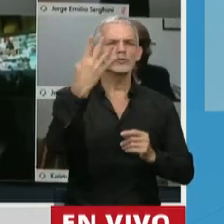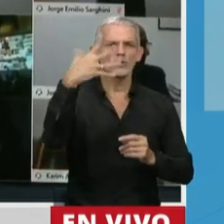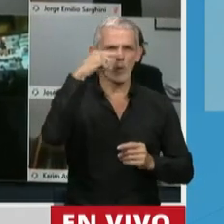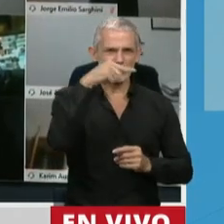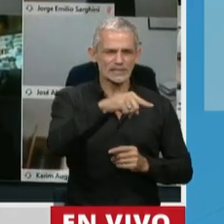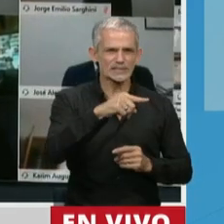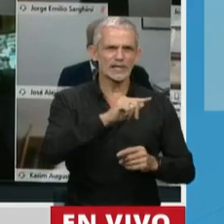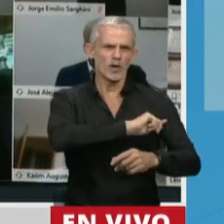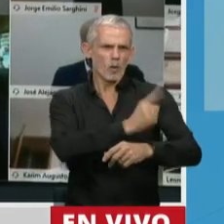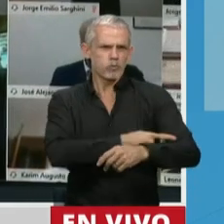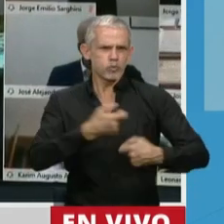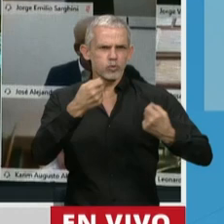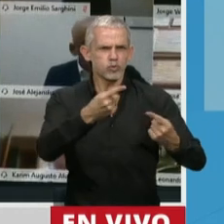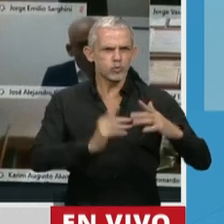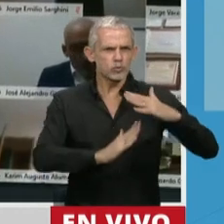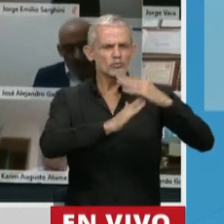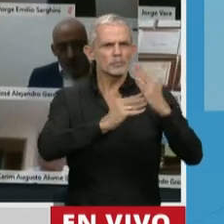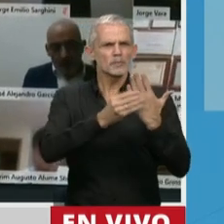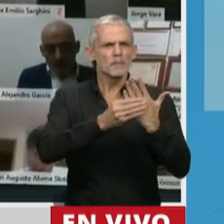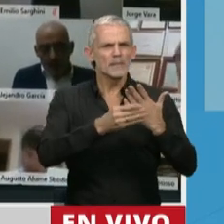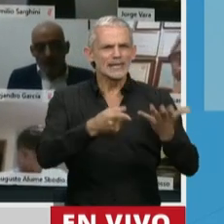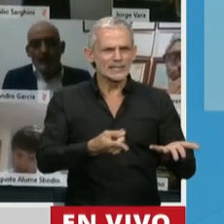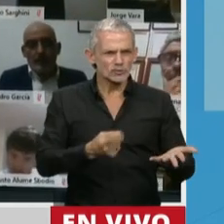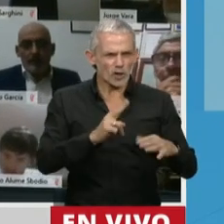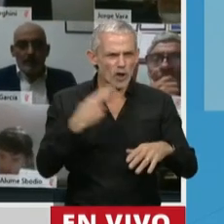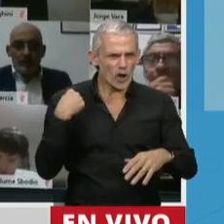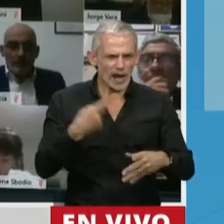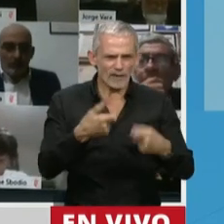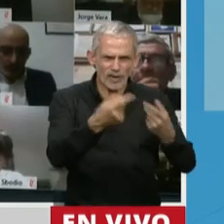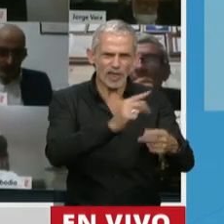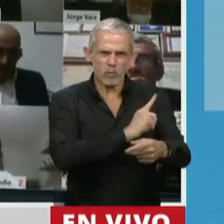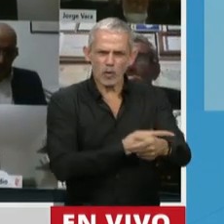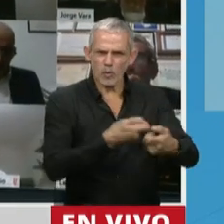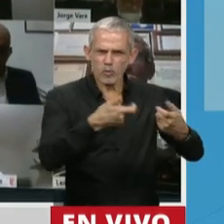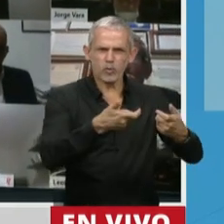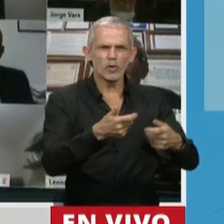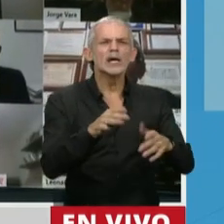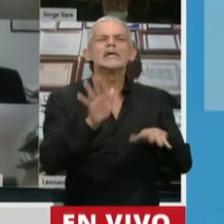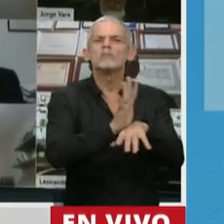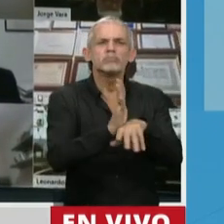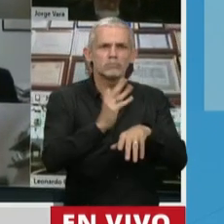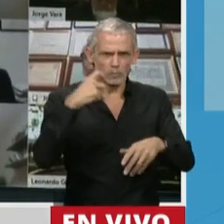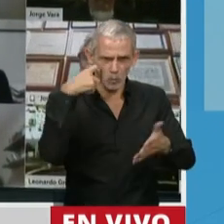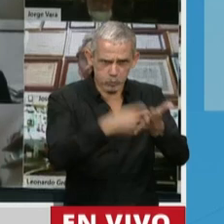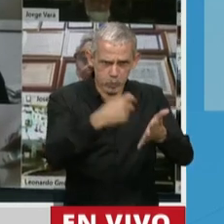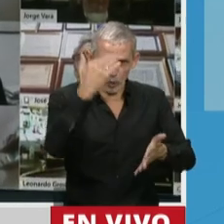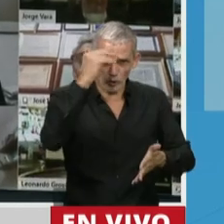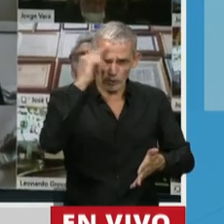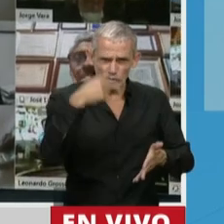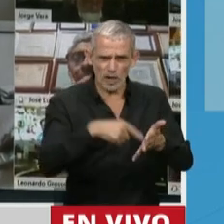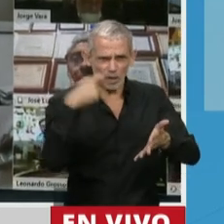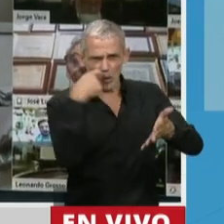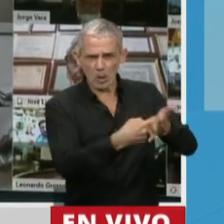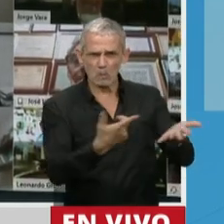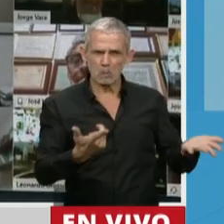superpoderes al jefe de gabinete de ministros. Eso es violar la Constitución Nacional y es violar